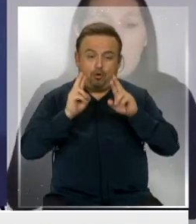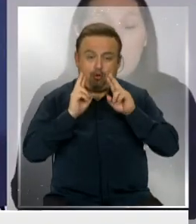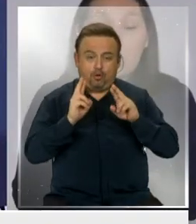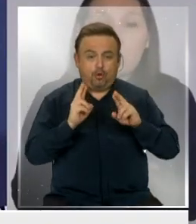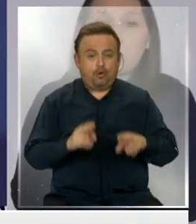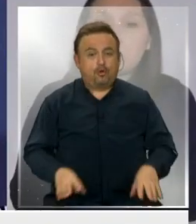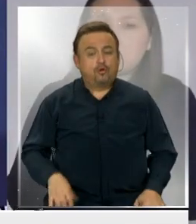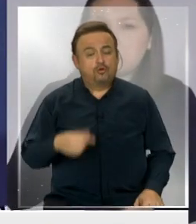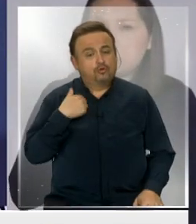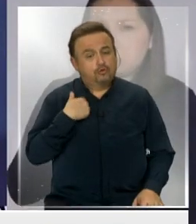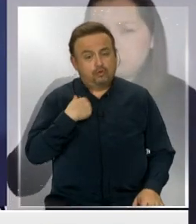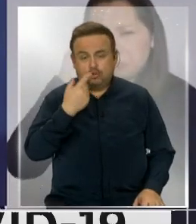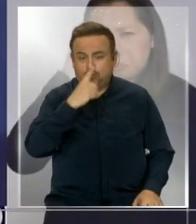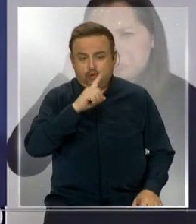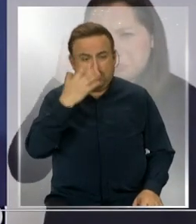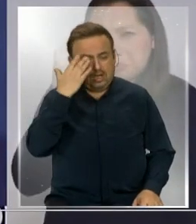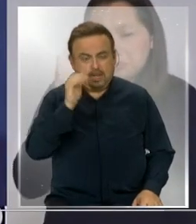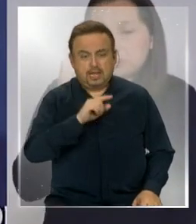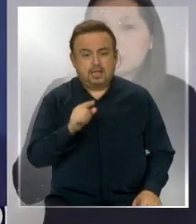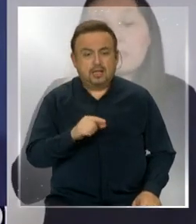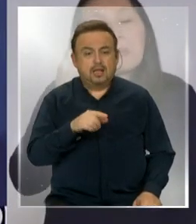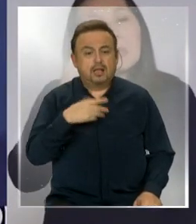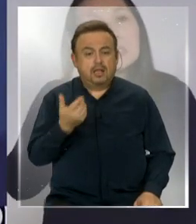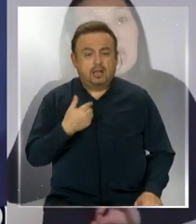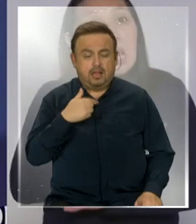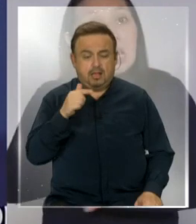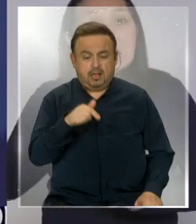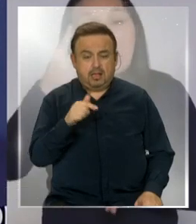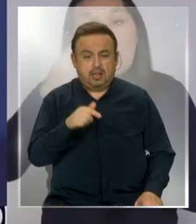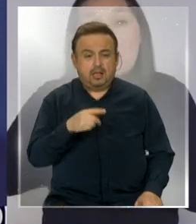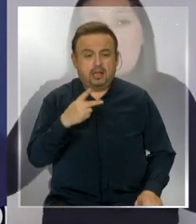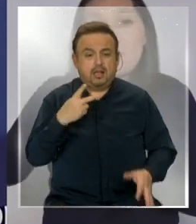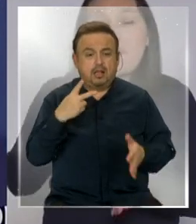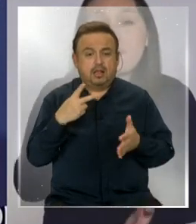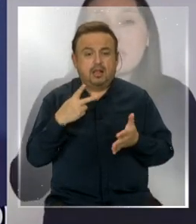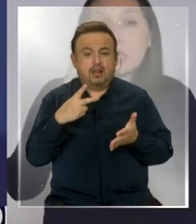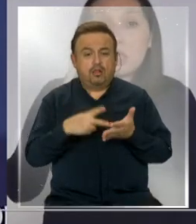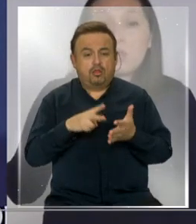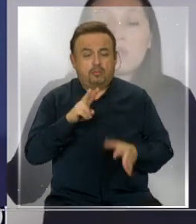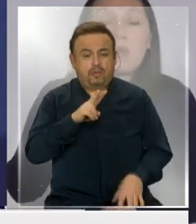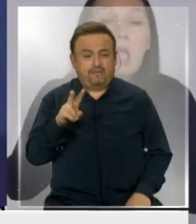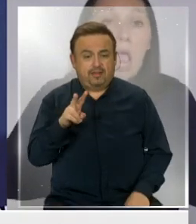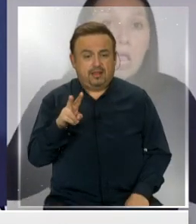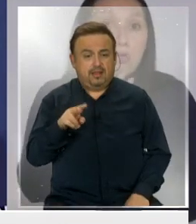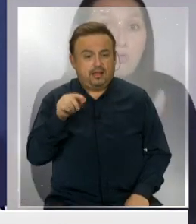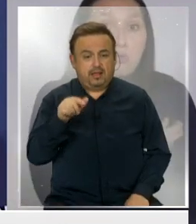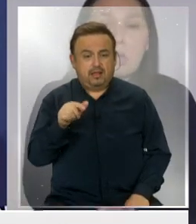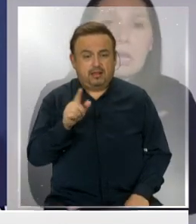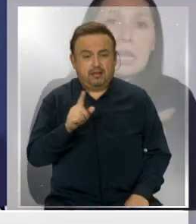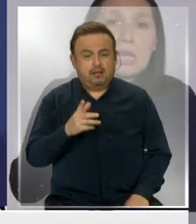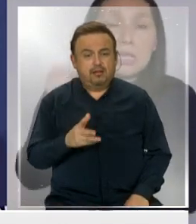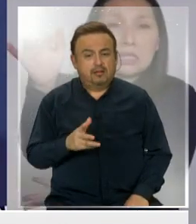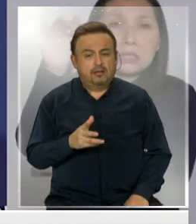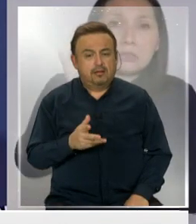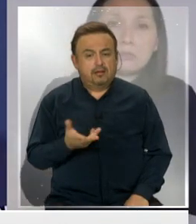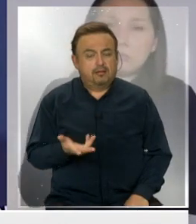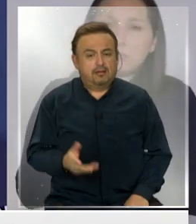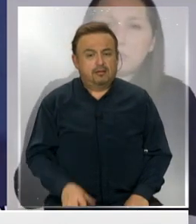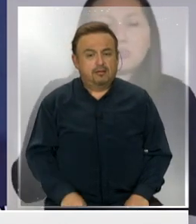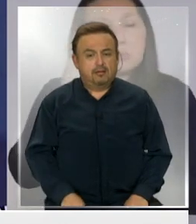no creo que recién tengamos vacuna el año 2022. Eso es una